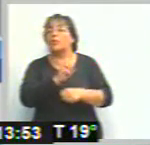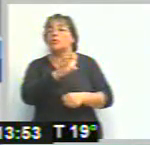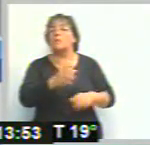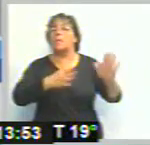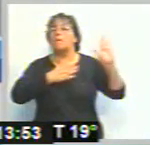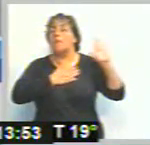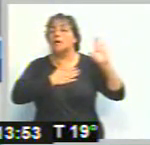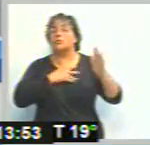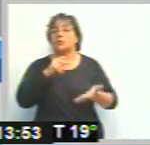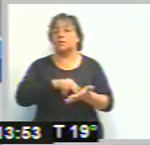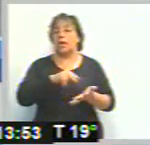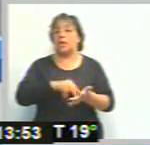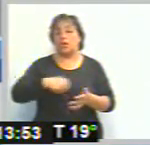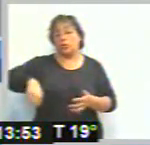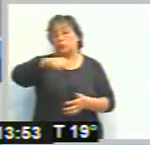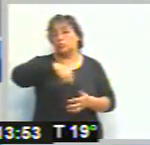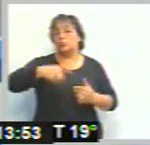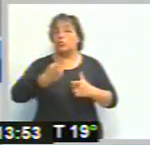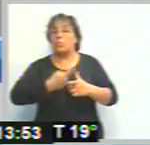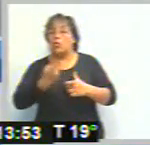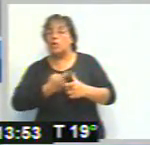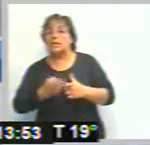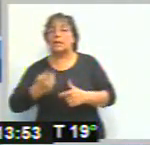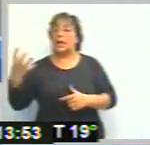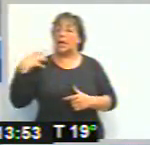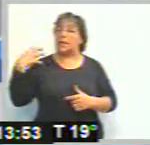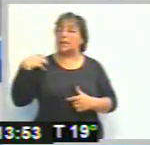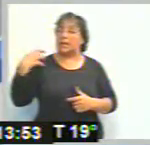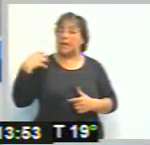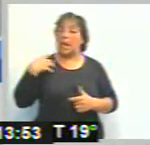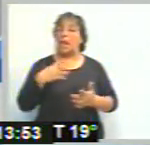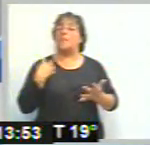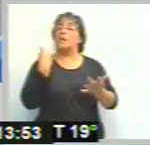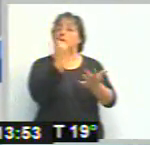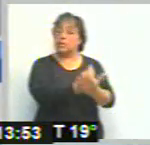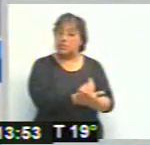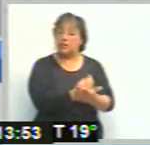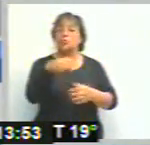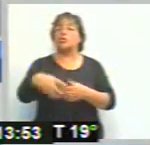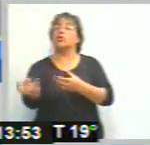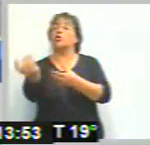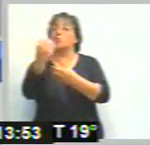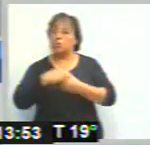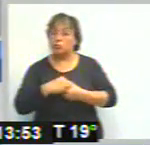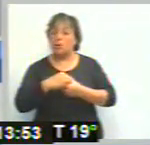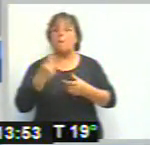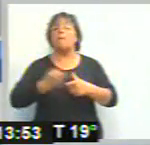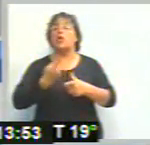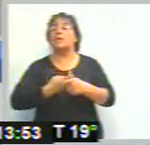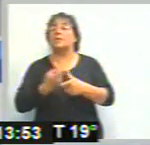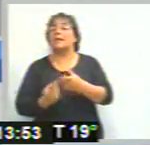a través de políticas generales, a través de la participación, de esta inclusión, de políticas inclusivas